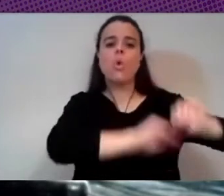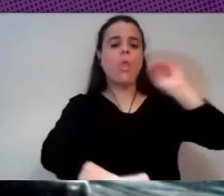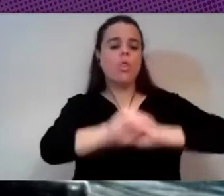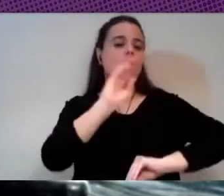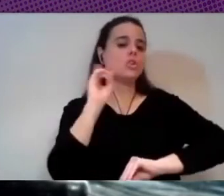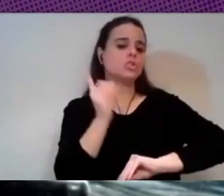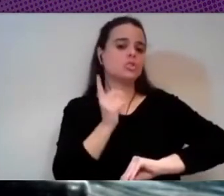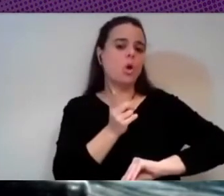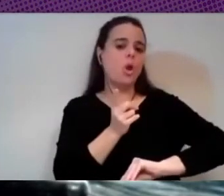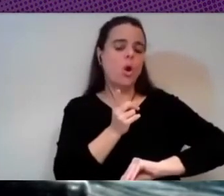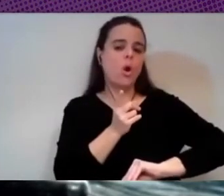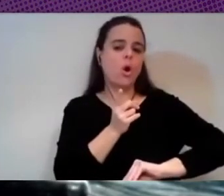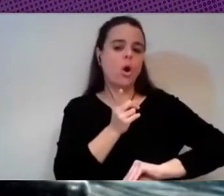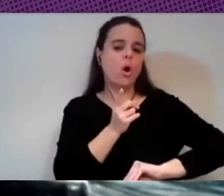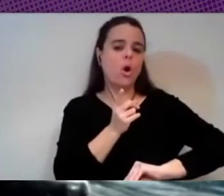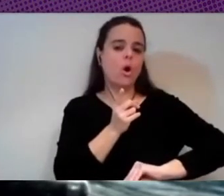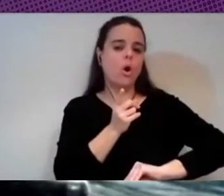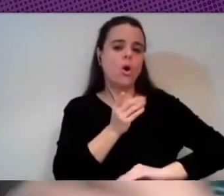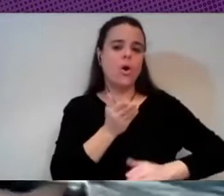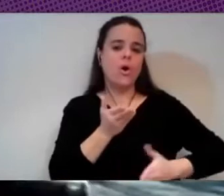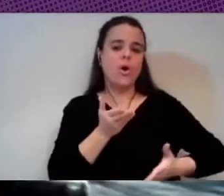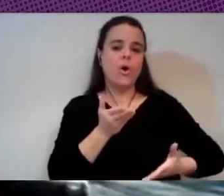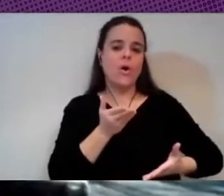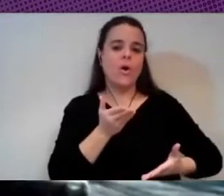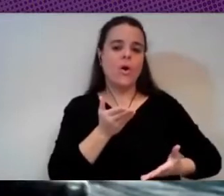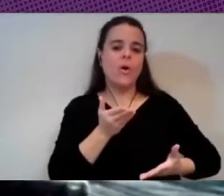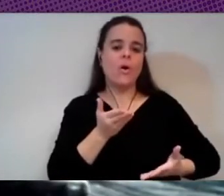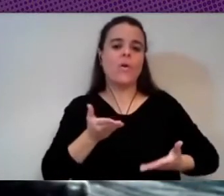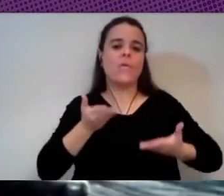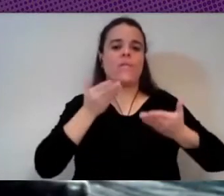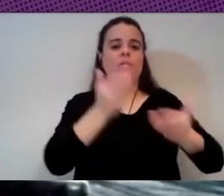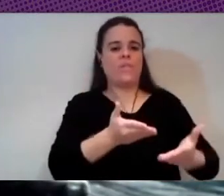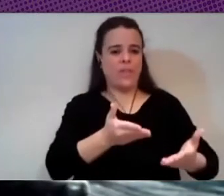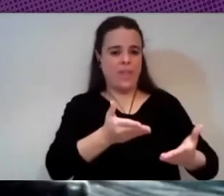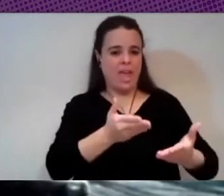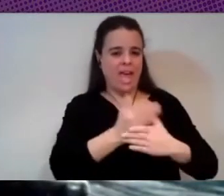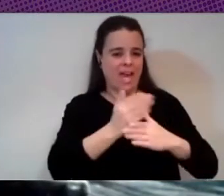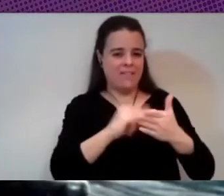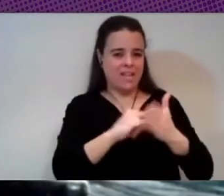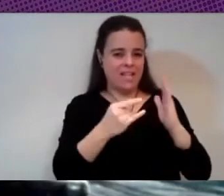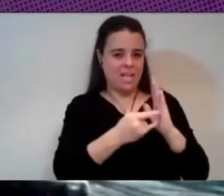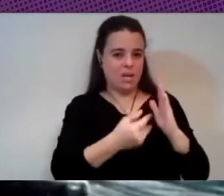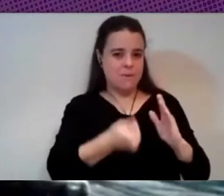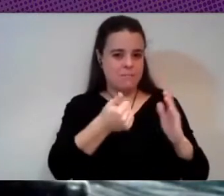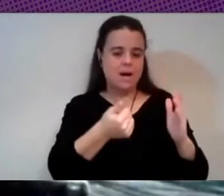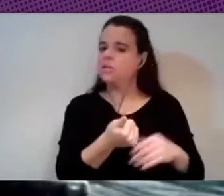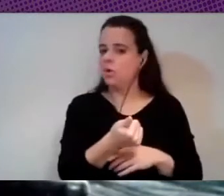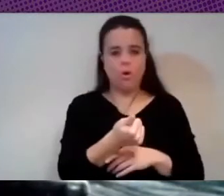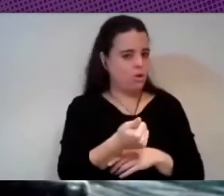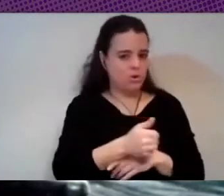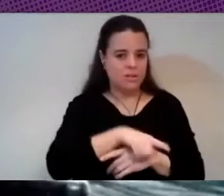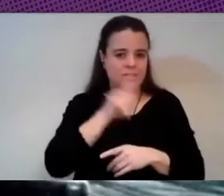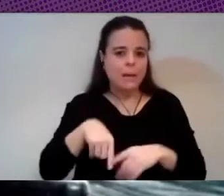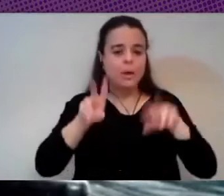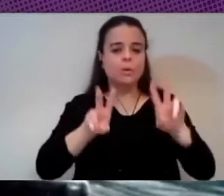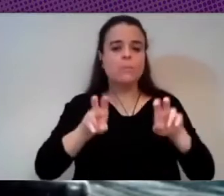más a nivel técnico brindando más posibilidades desafortunadamente es una cuestión también vital tenemos